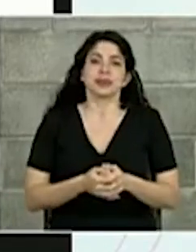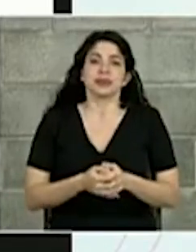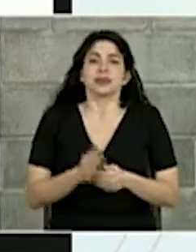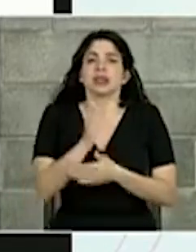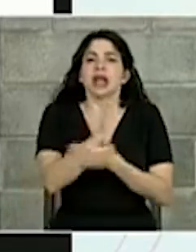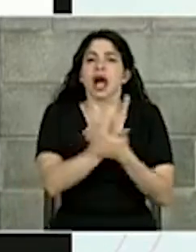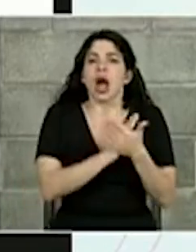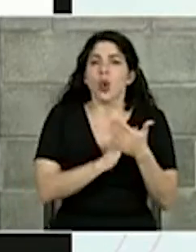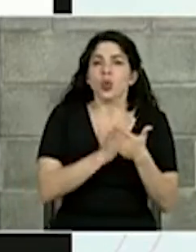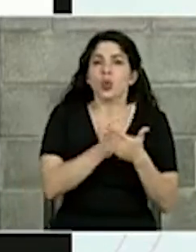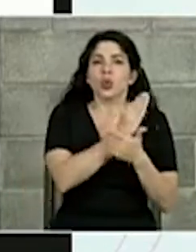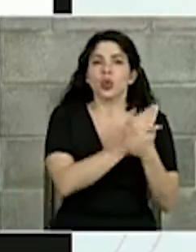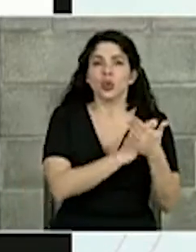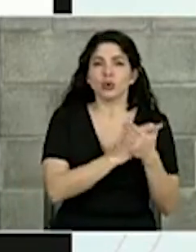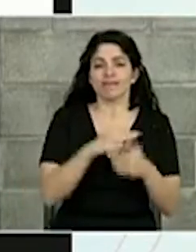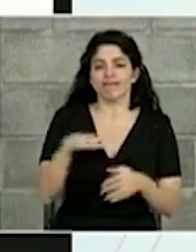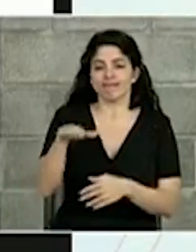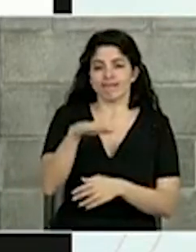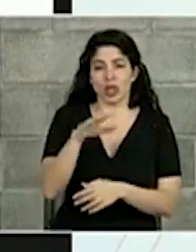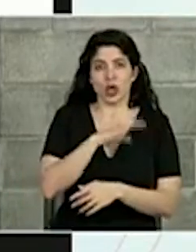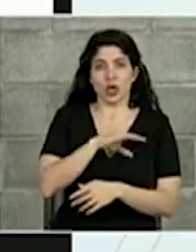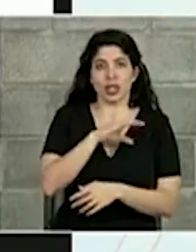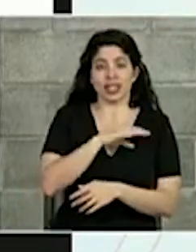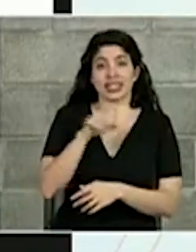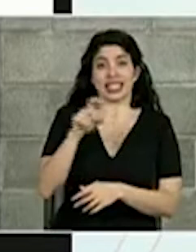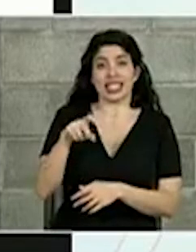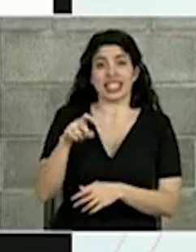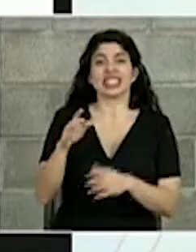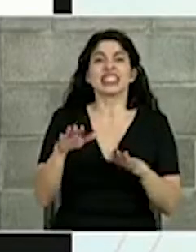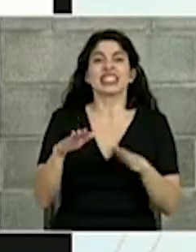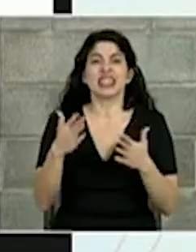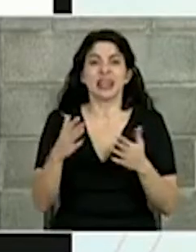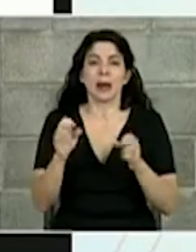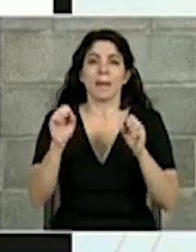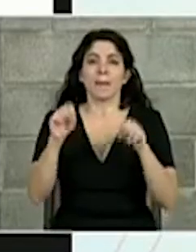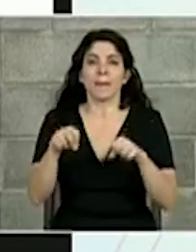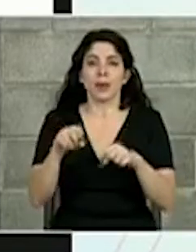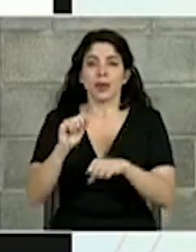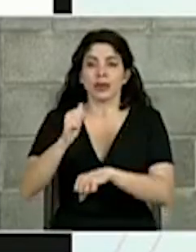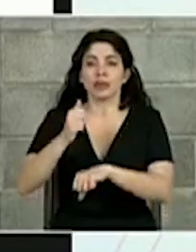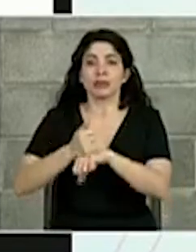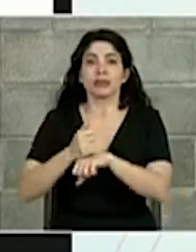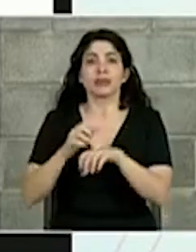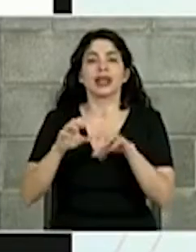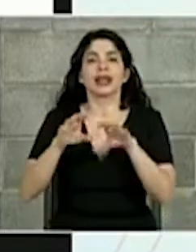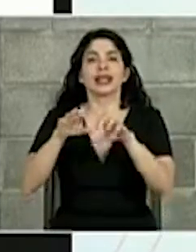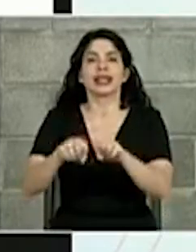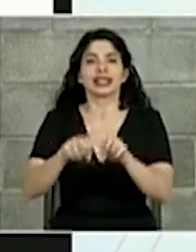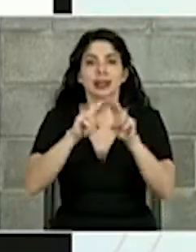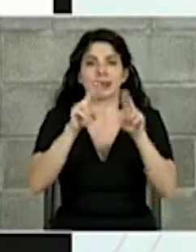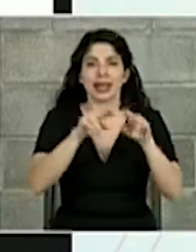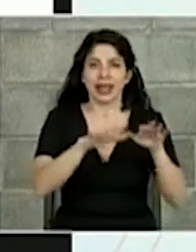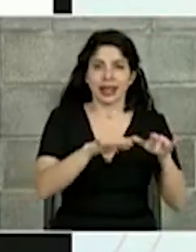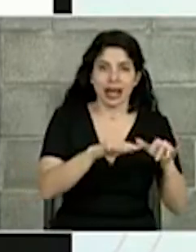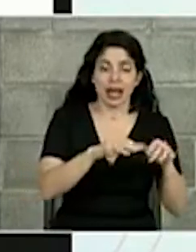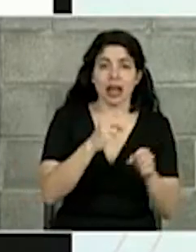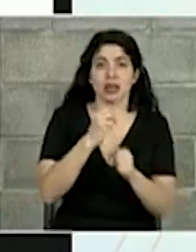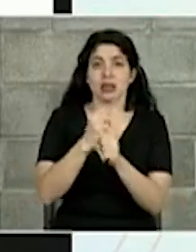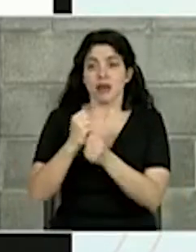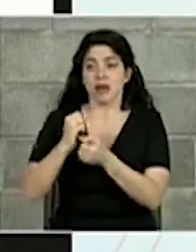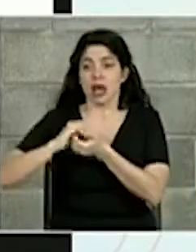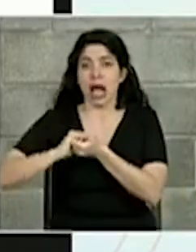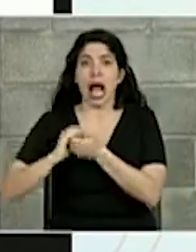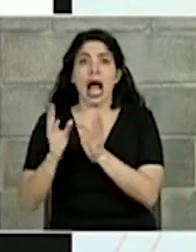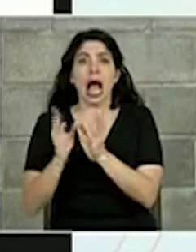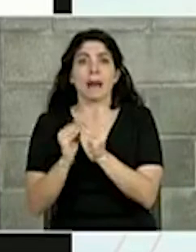Algunas de las condiciones que necesitábamos era poder generar una reservación en línea, poder trabajar en conjunto con la